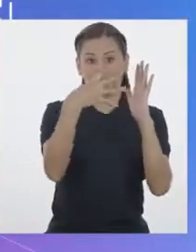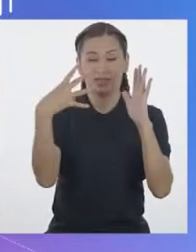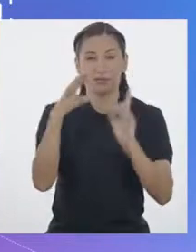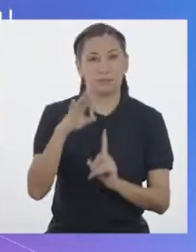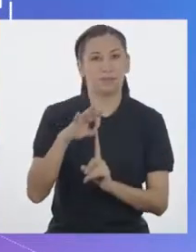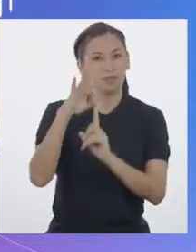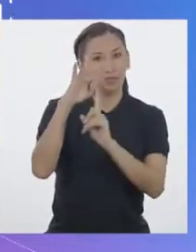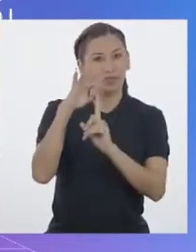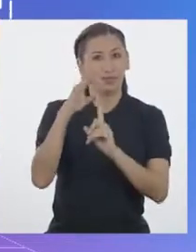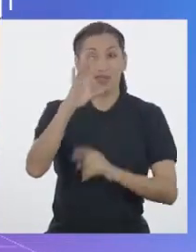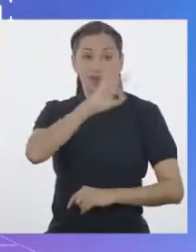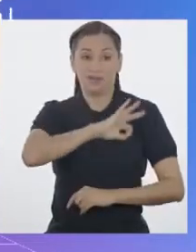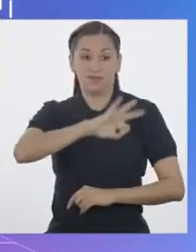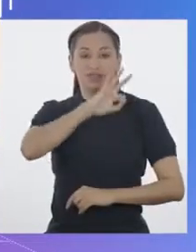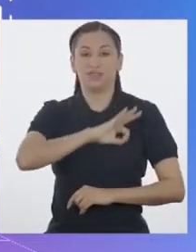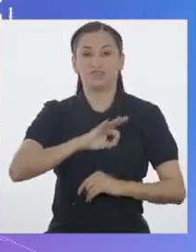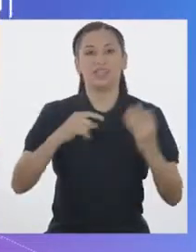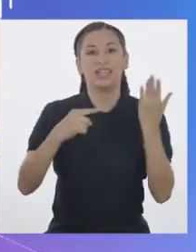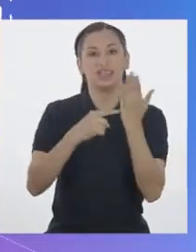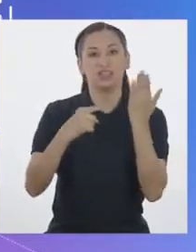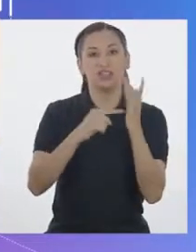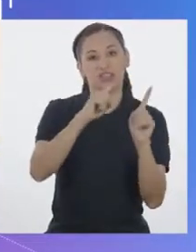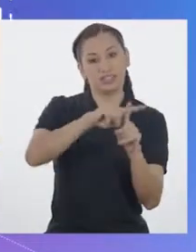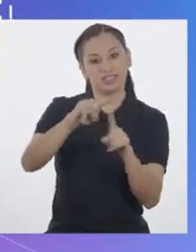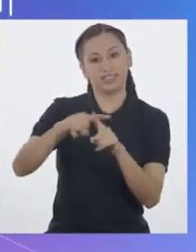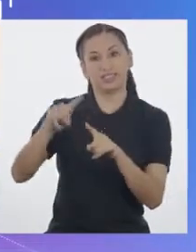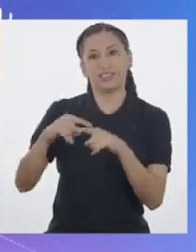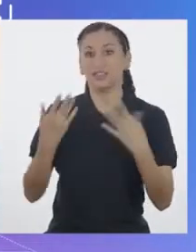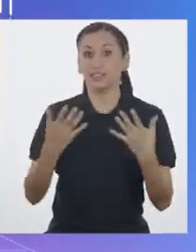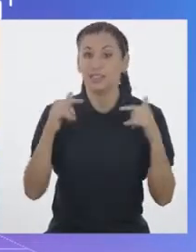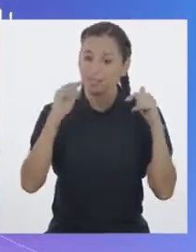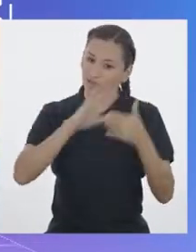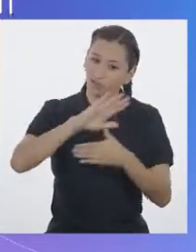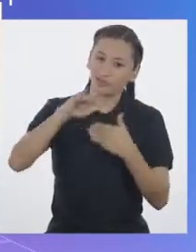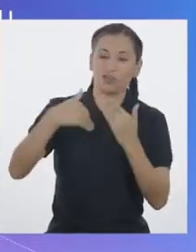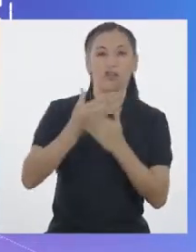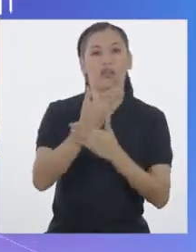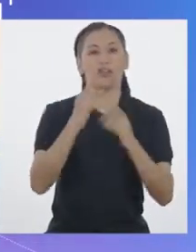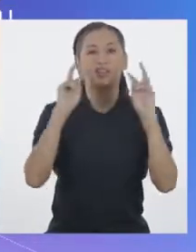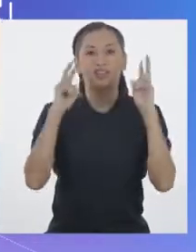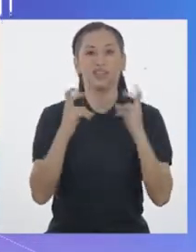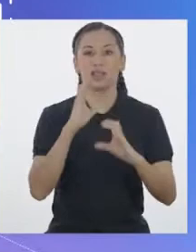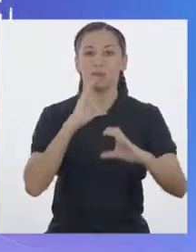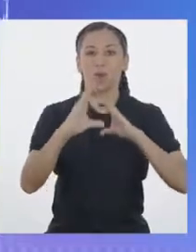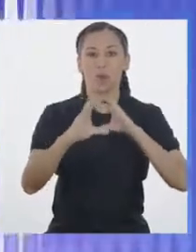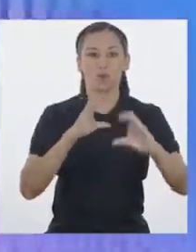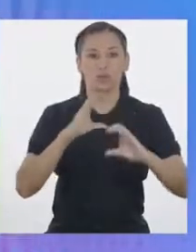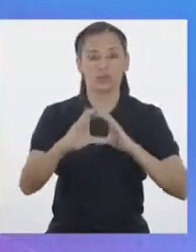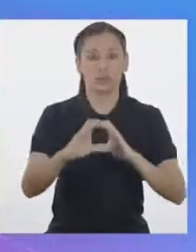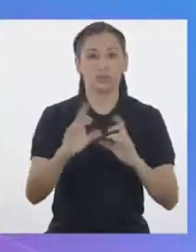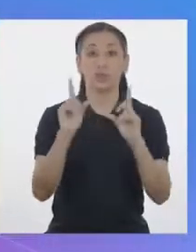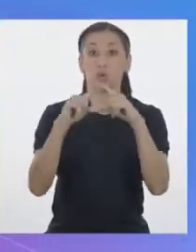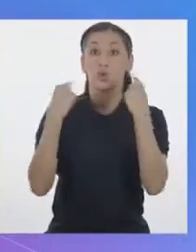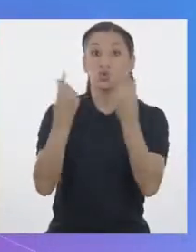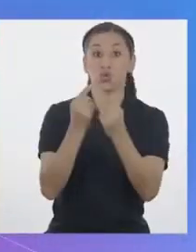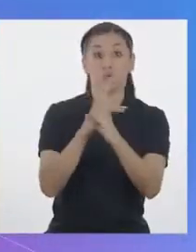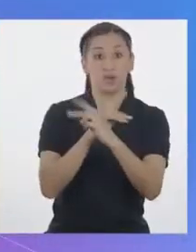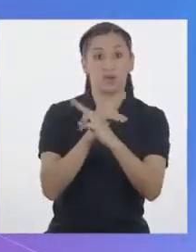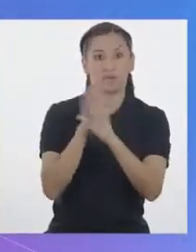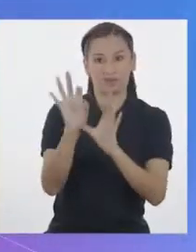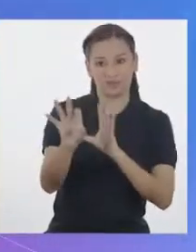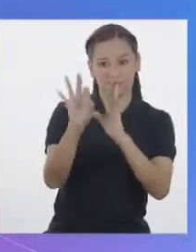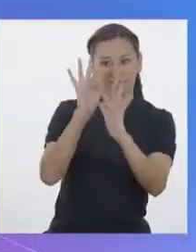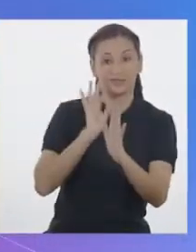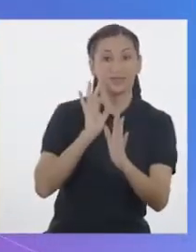con los principales beneficios de las tecnologías de la comunicación. El equipo Vizcacha ha